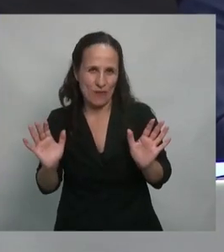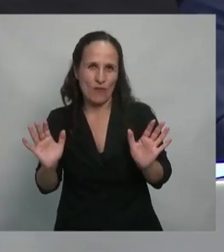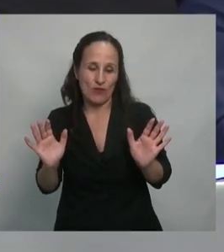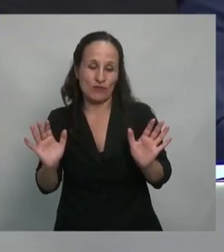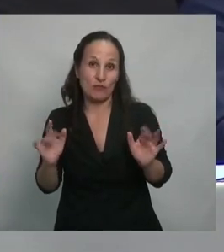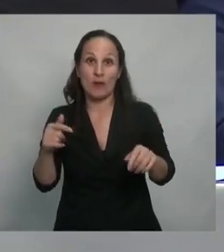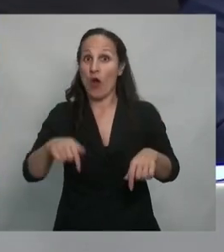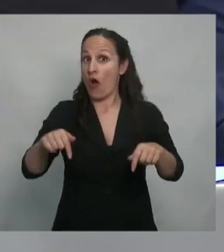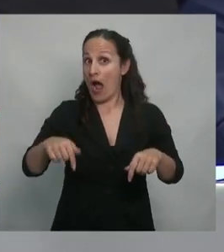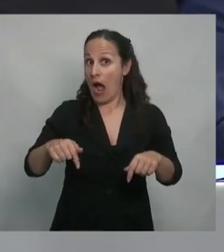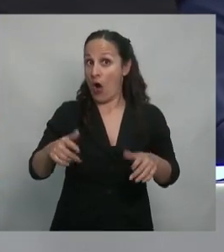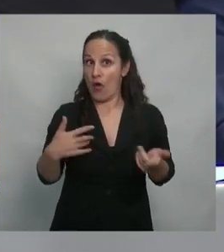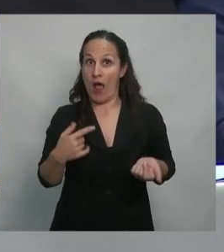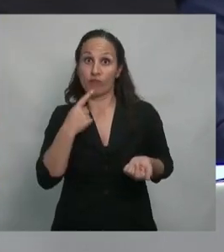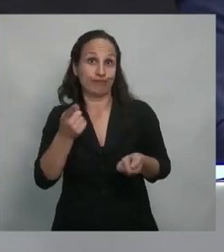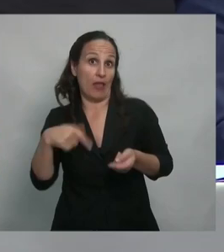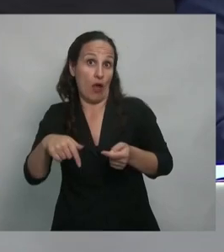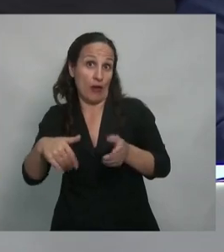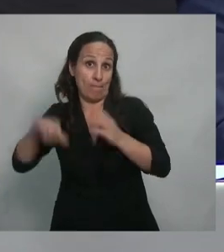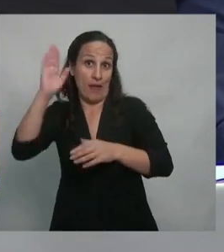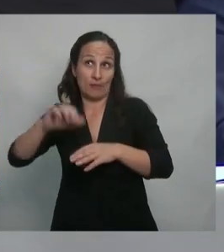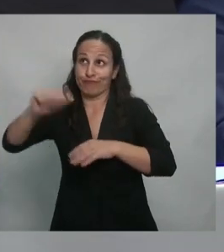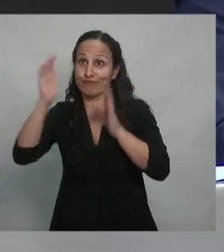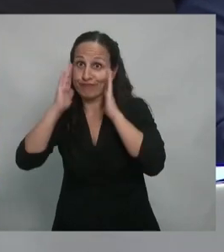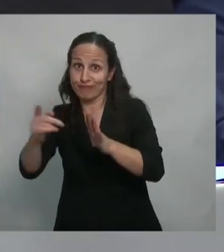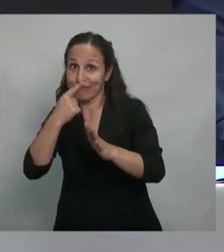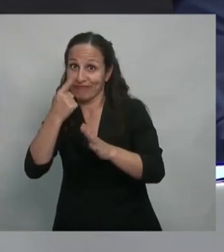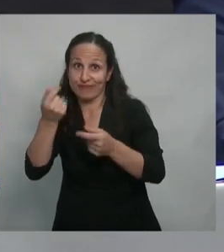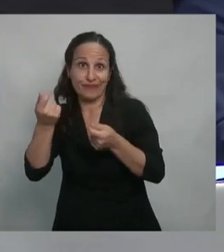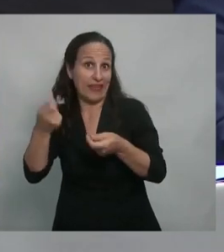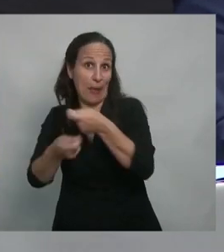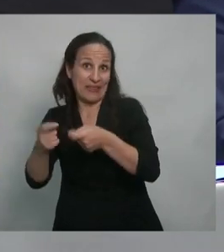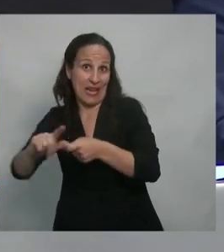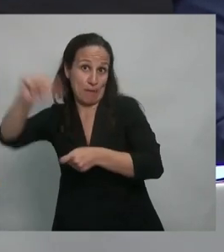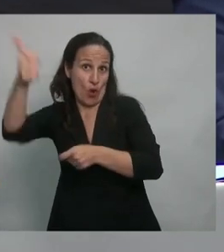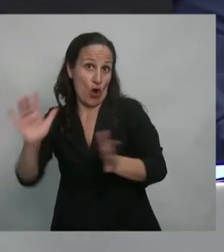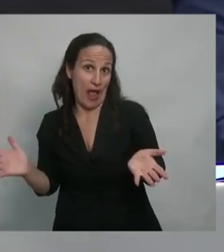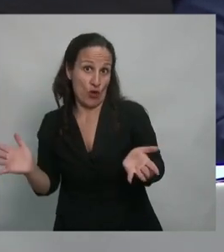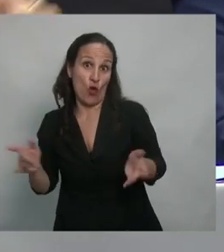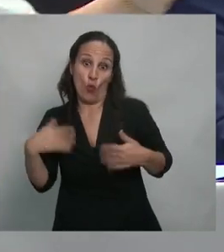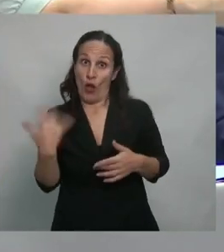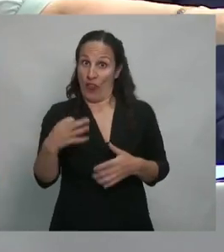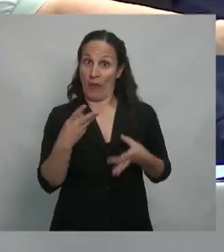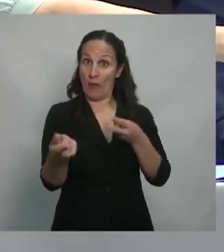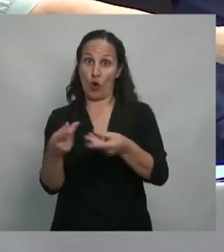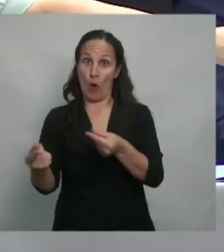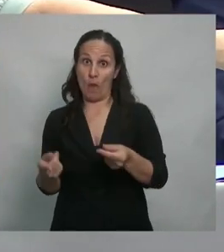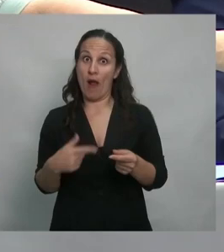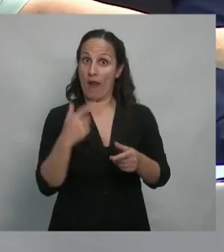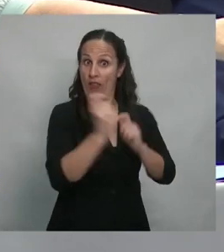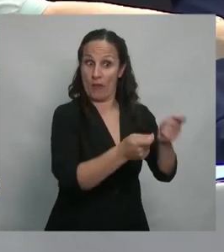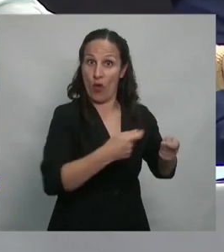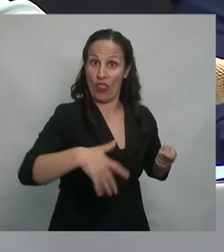bueno, ya que ganó el capitalismo, déjennos consumir. Ahora, cuando decimos eso, nos dicen populistas.